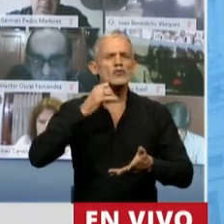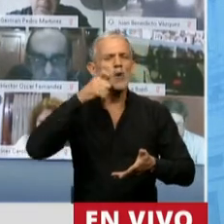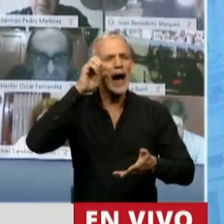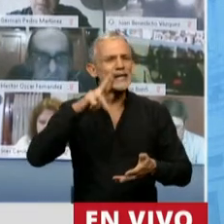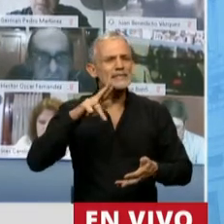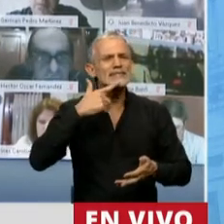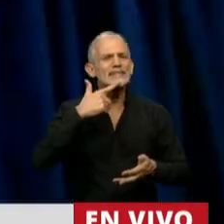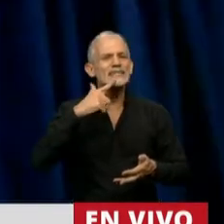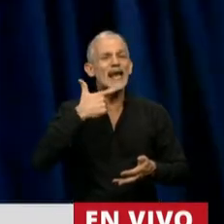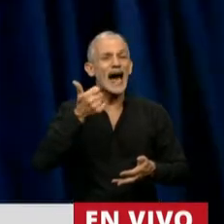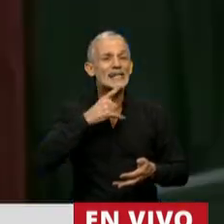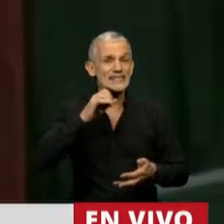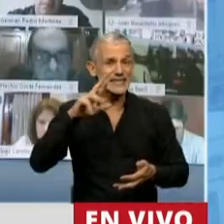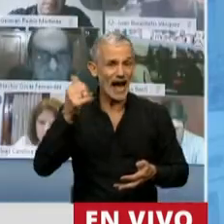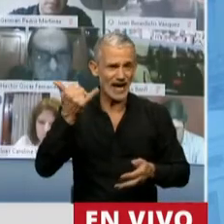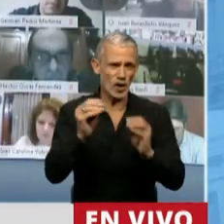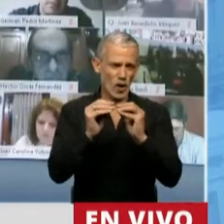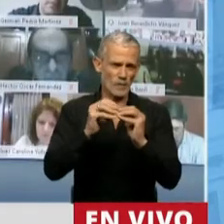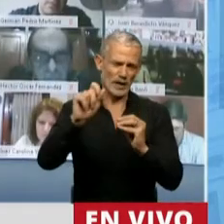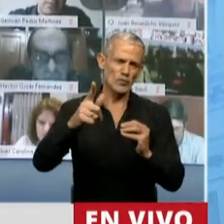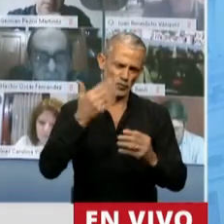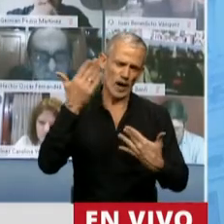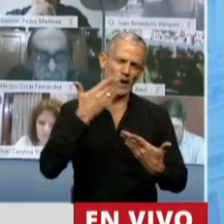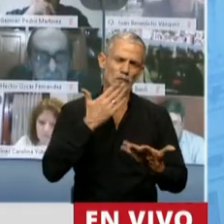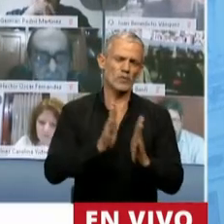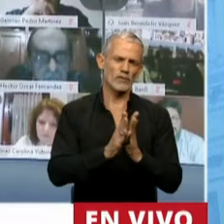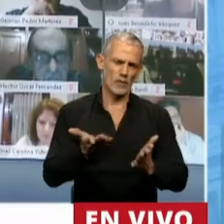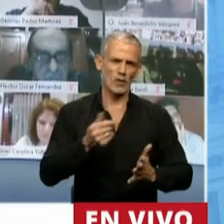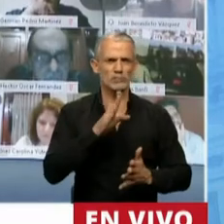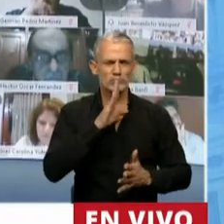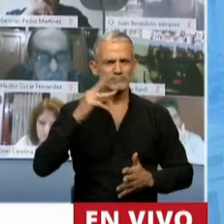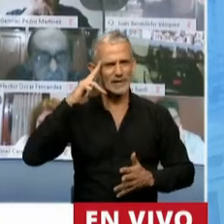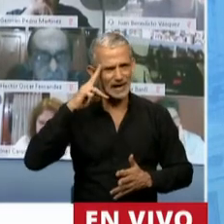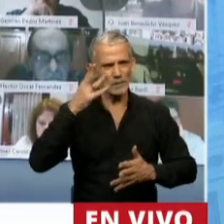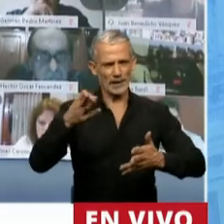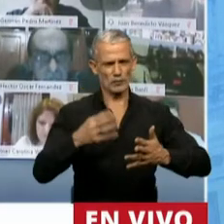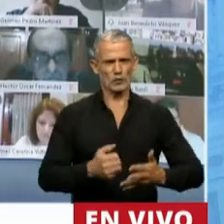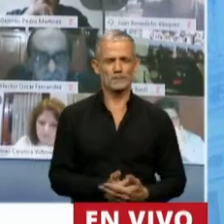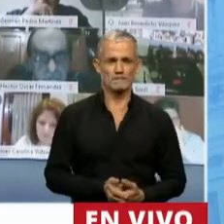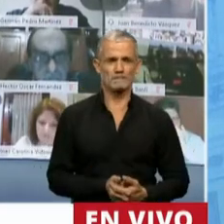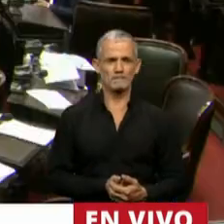Diputado Suárez Lastra, hay un compañero suyo dirigiendo la palabra. Le pido que seamos respetuosos, ¿no?